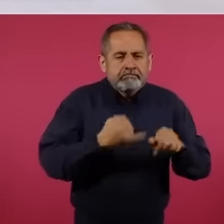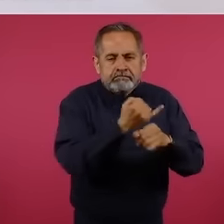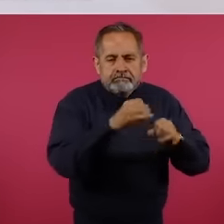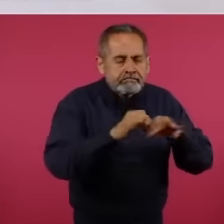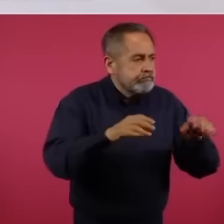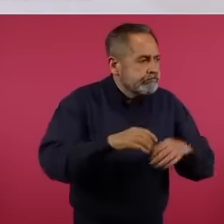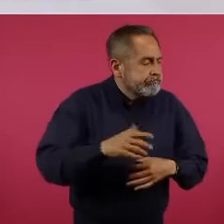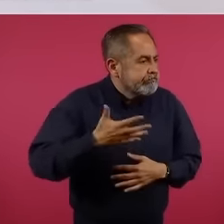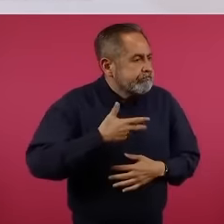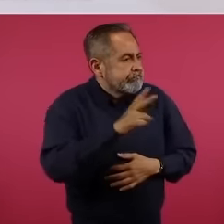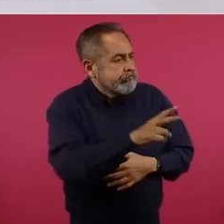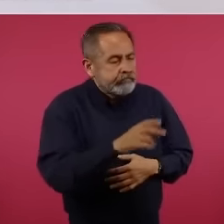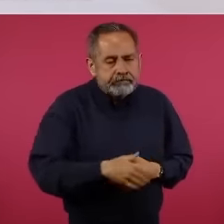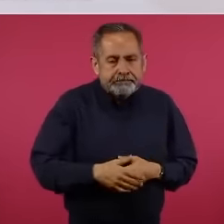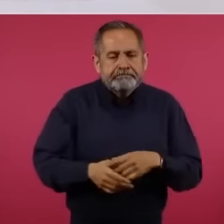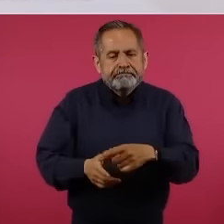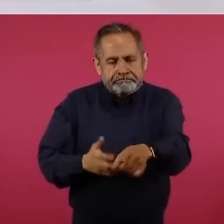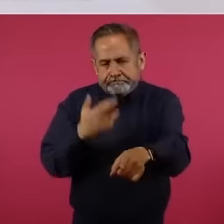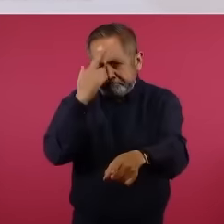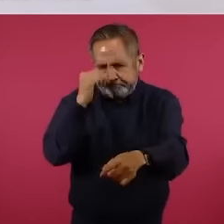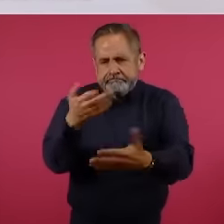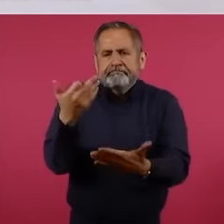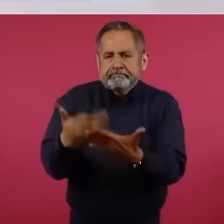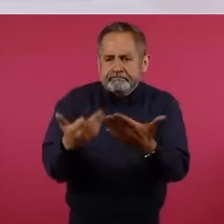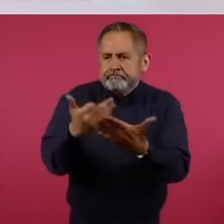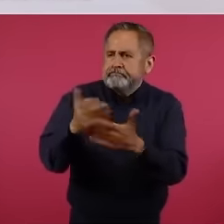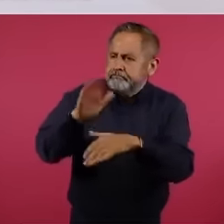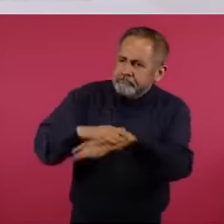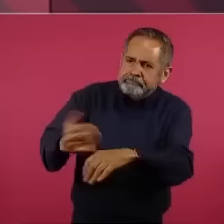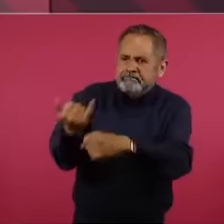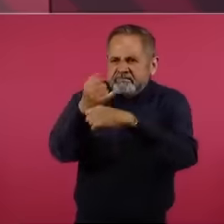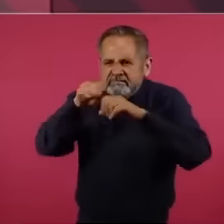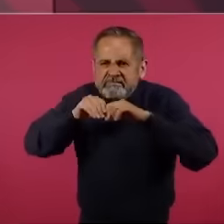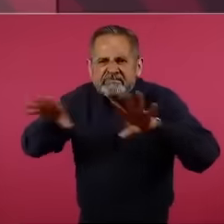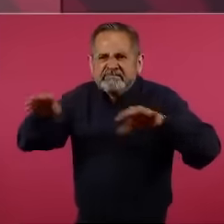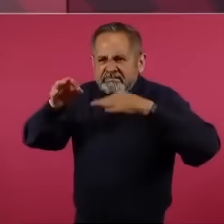Entonces, sí hace falta más información. Pero ahora ya,